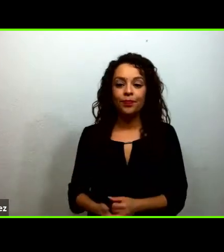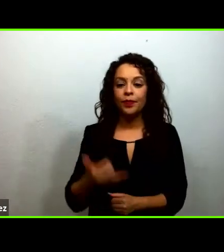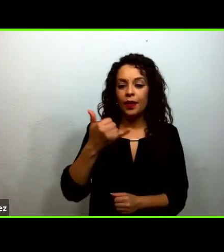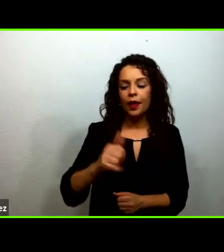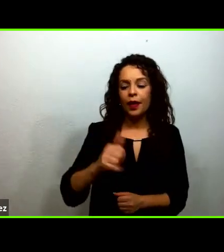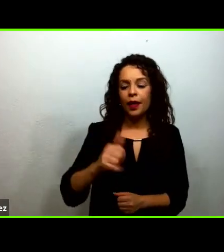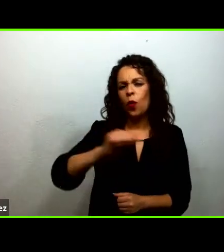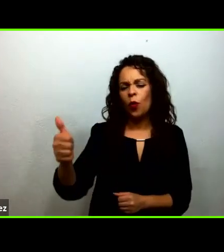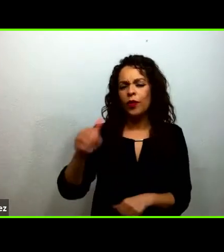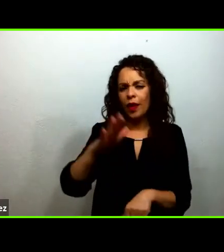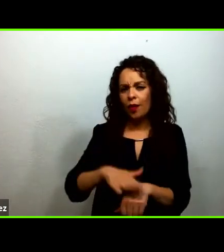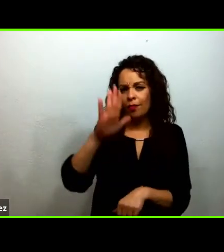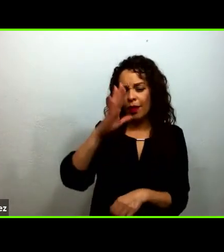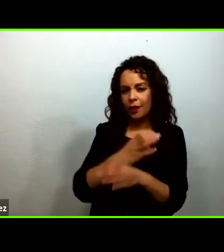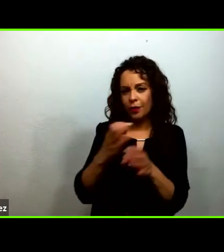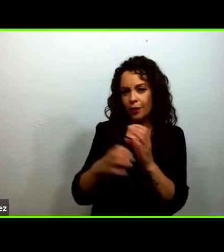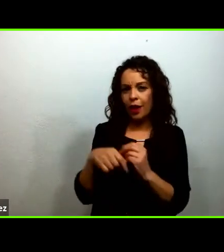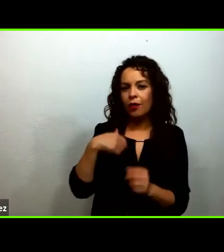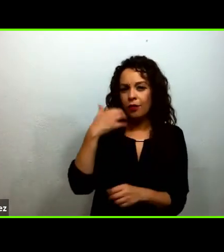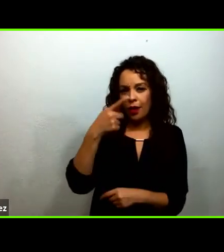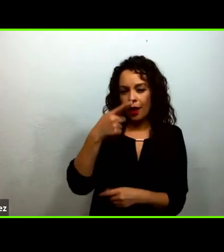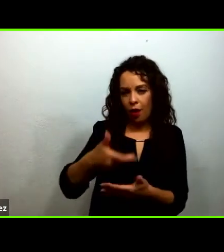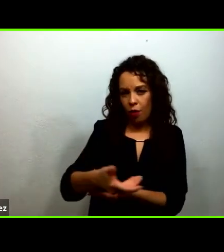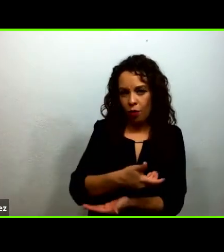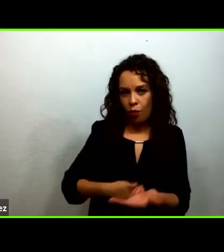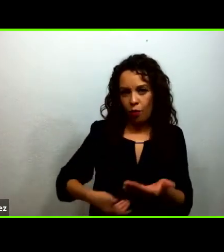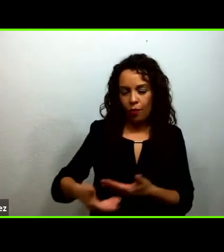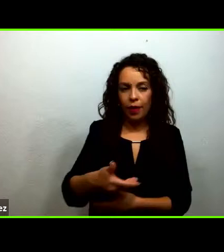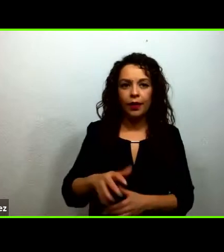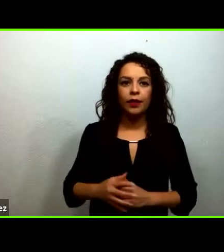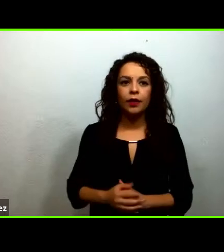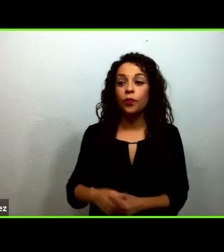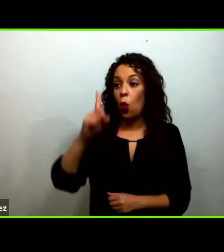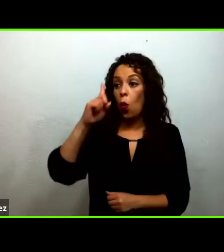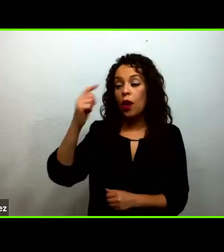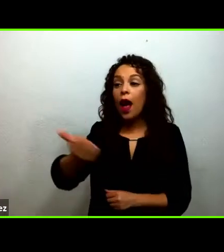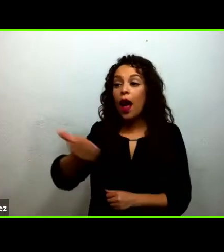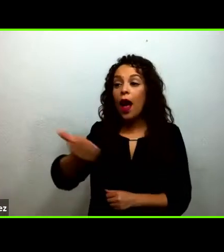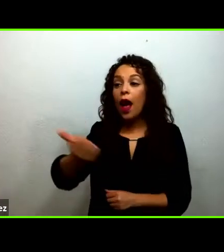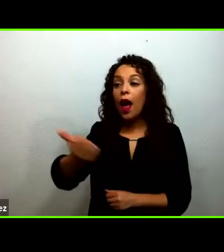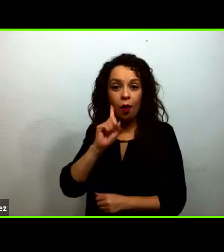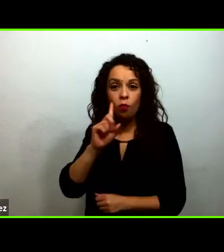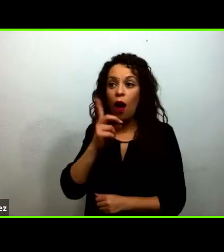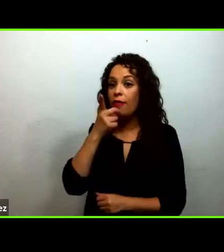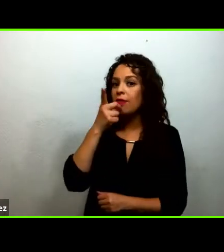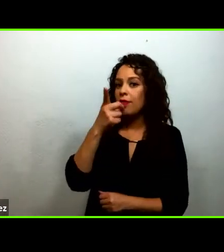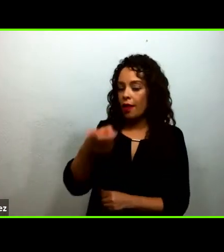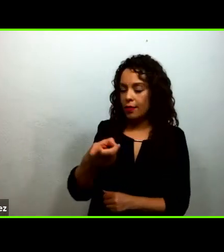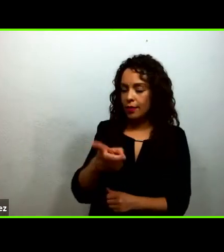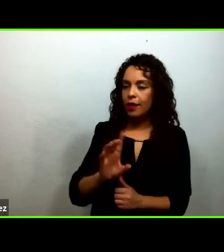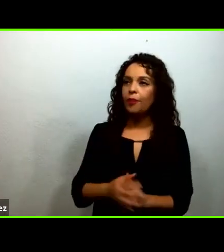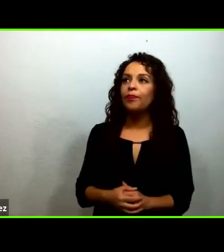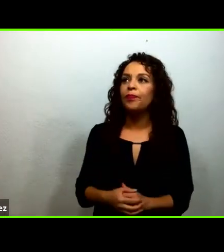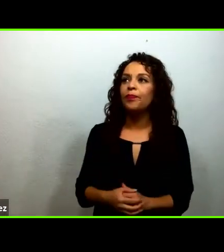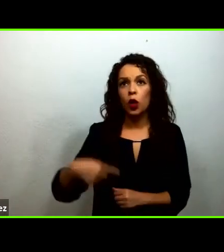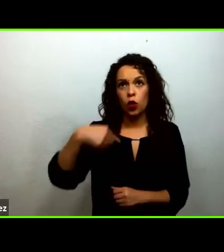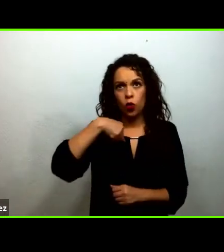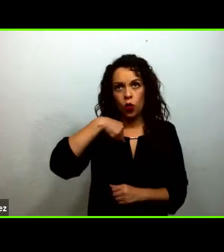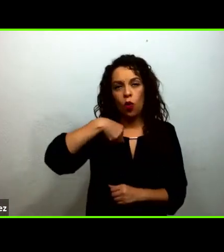que decía en un encuentro una alumna y comentaba he aprendido a ser